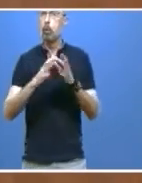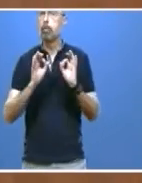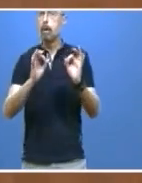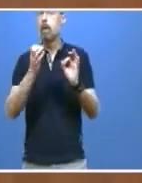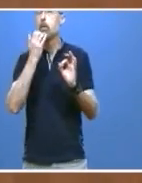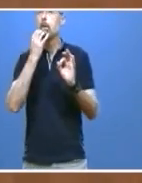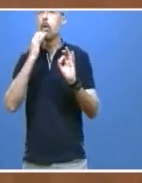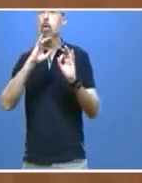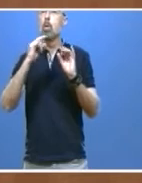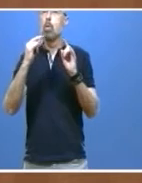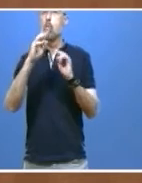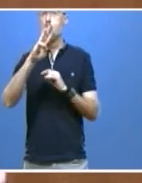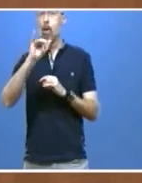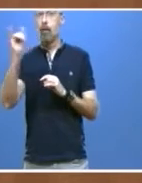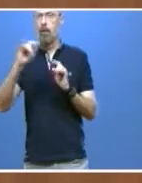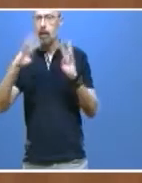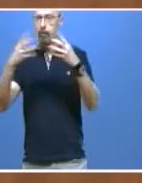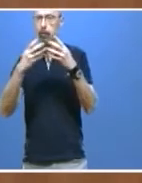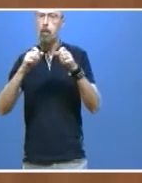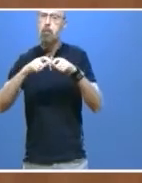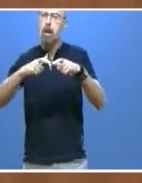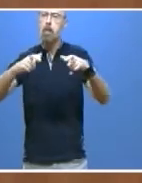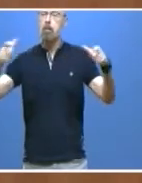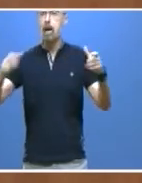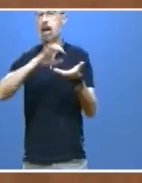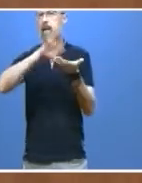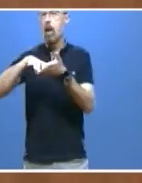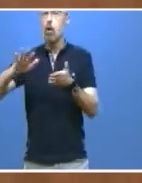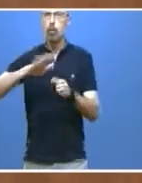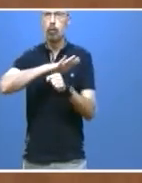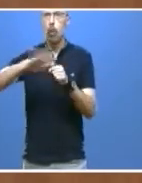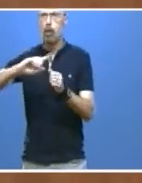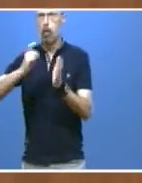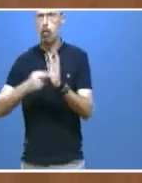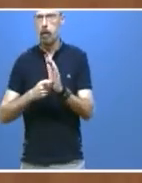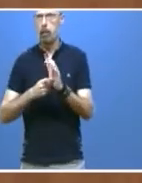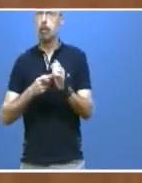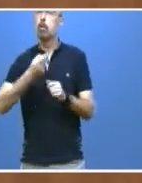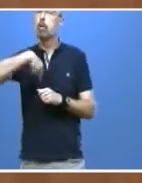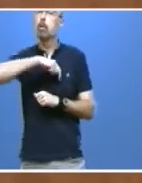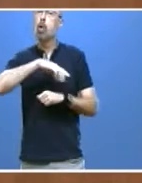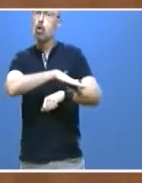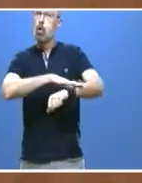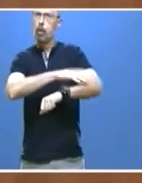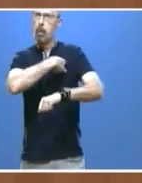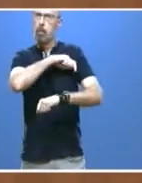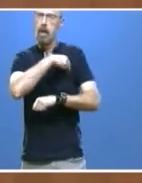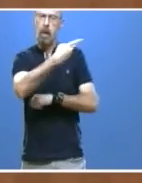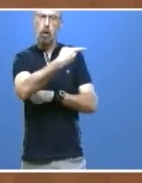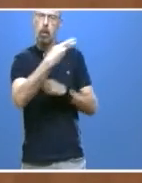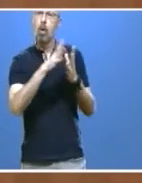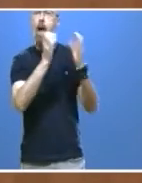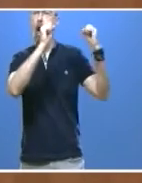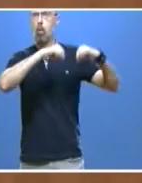ancha por todo el territorio de Castilla y León. Estamos cerrando un acuerdo con el Gobierno de España para participar con